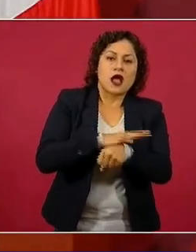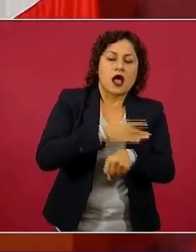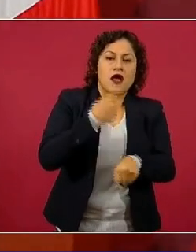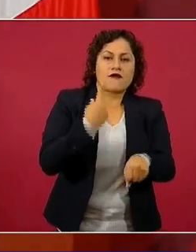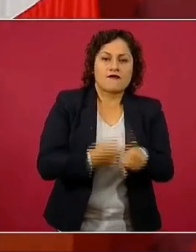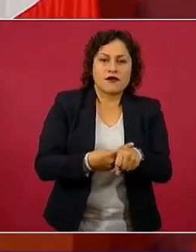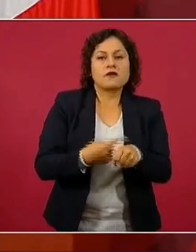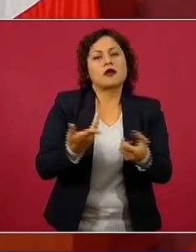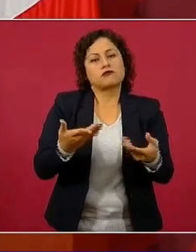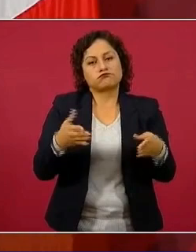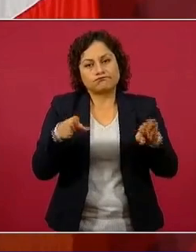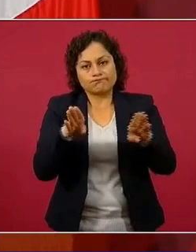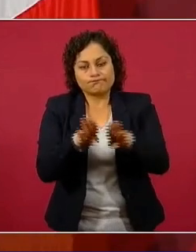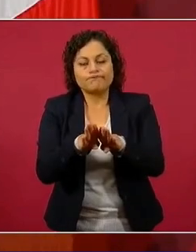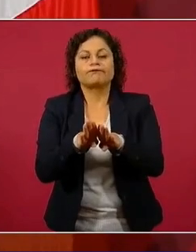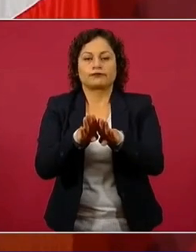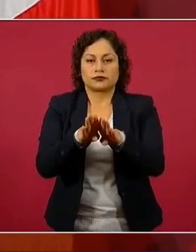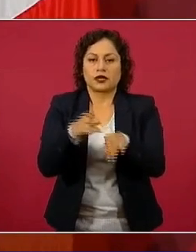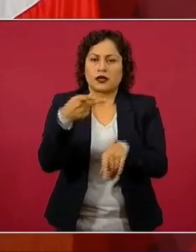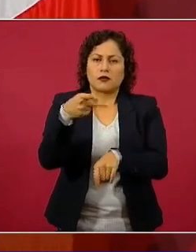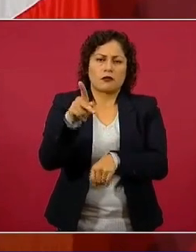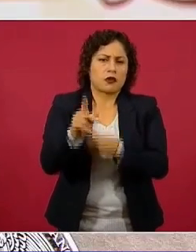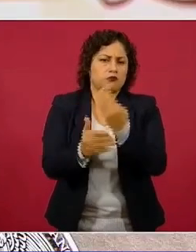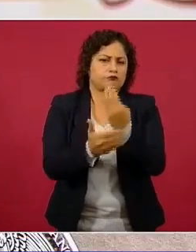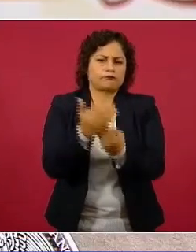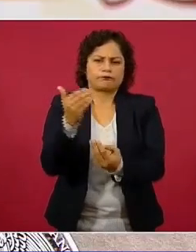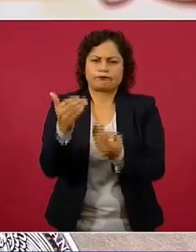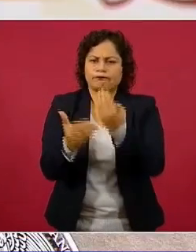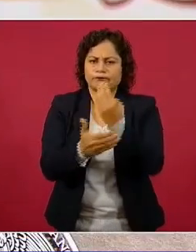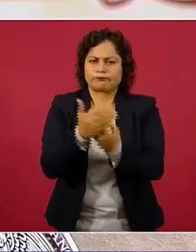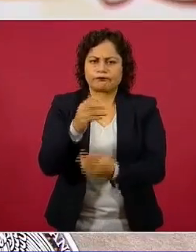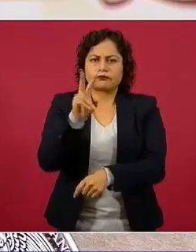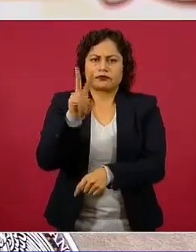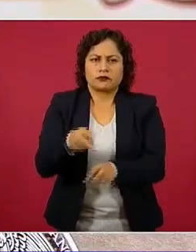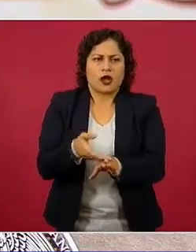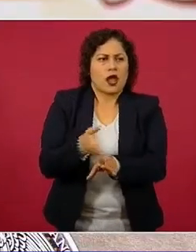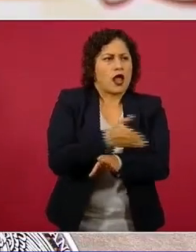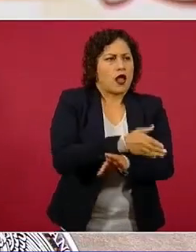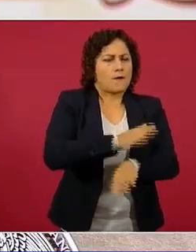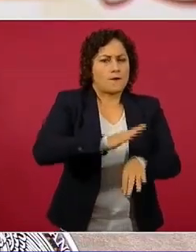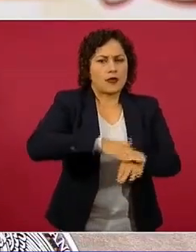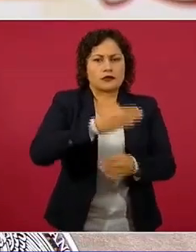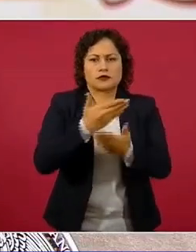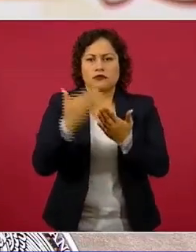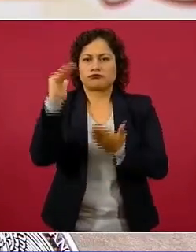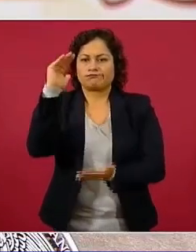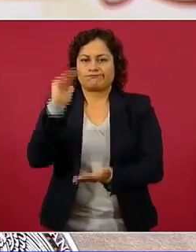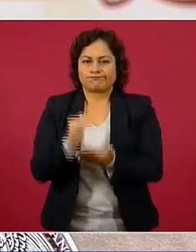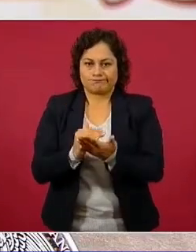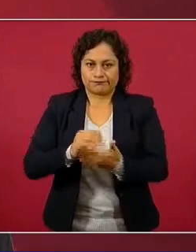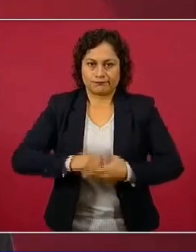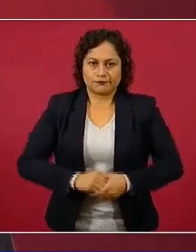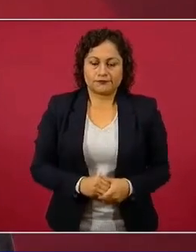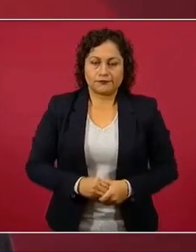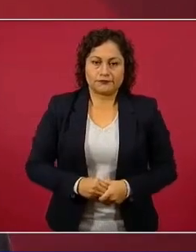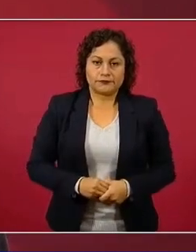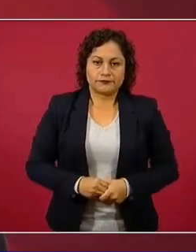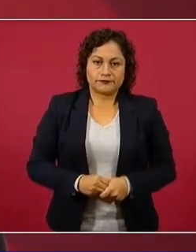pero es ya una cifra mínima, se redujo prácticamente a la mitad de lo que informamos la semana previa.